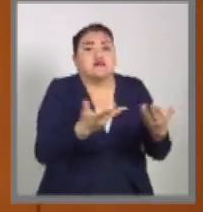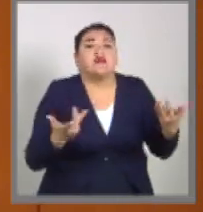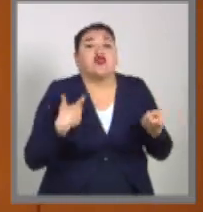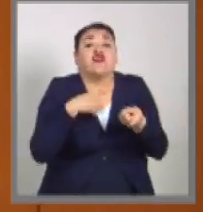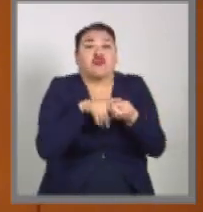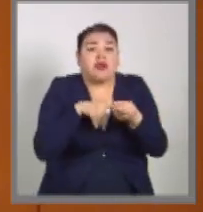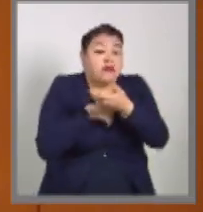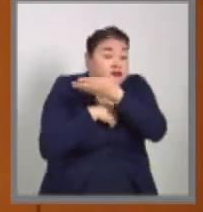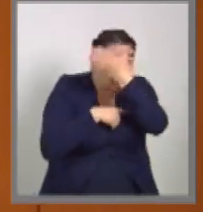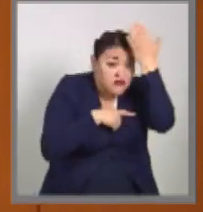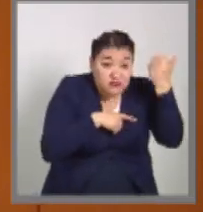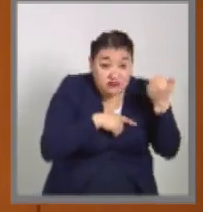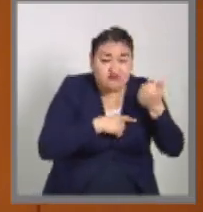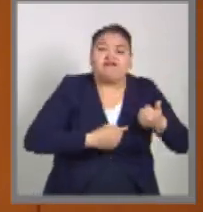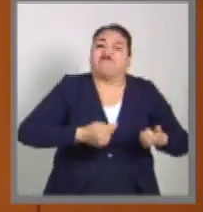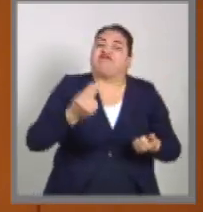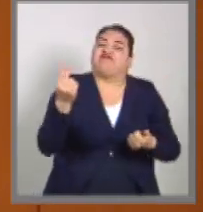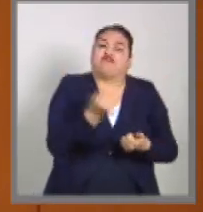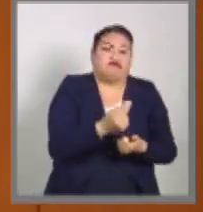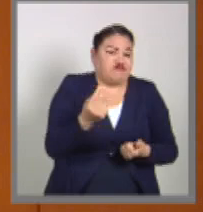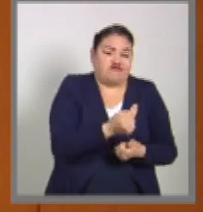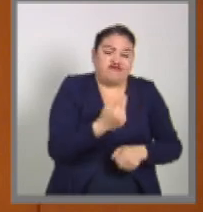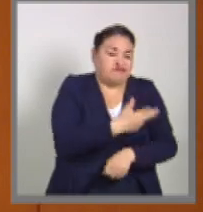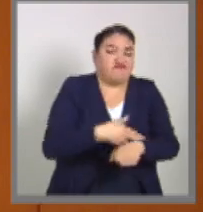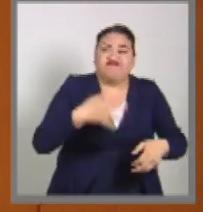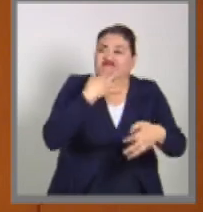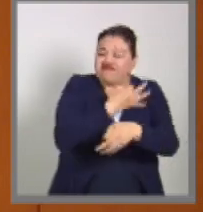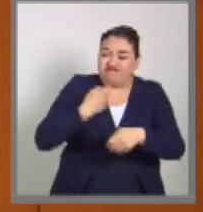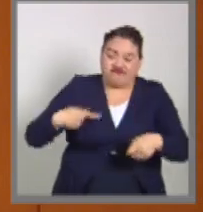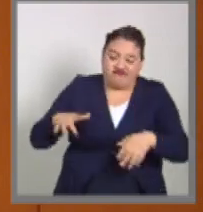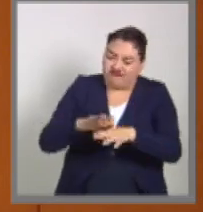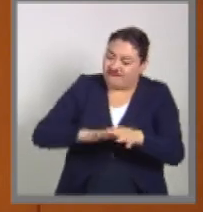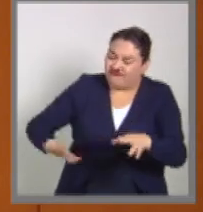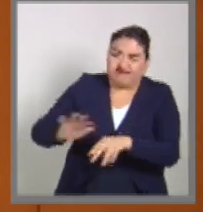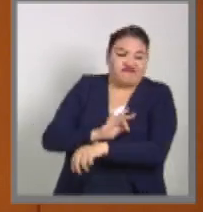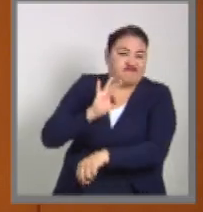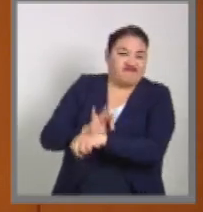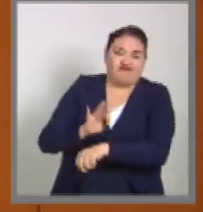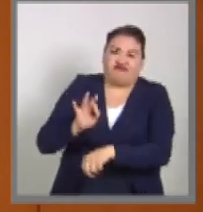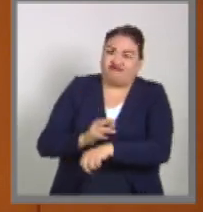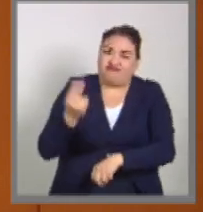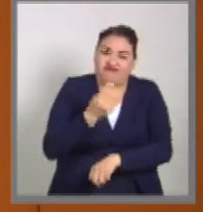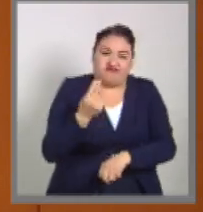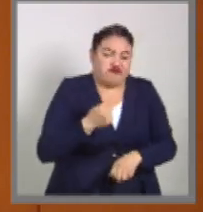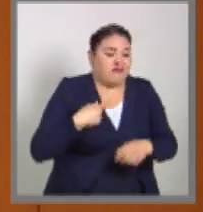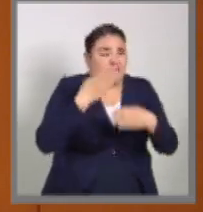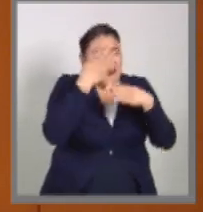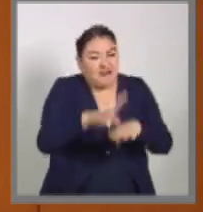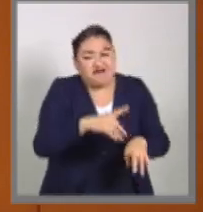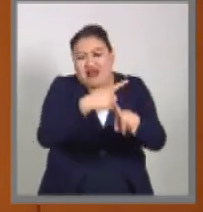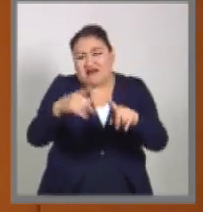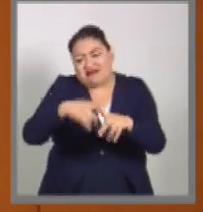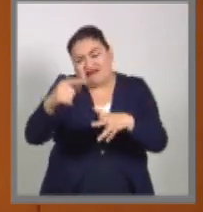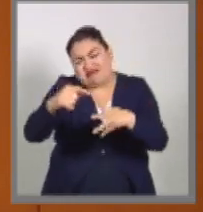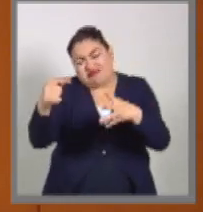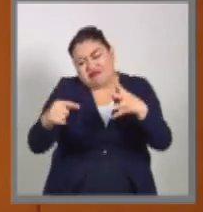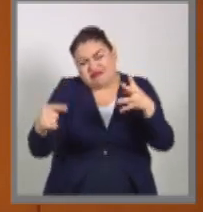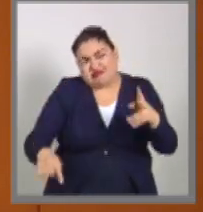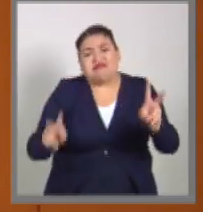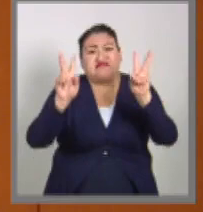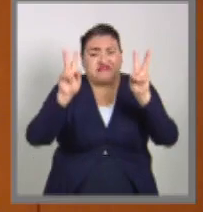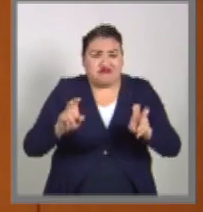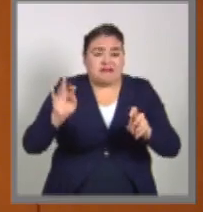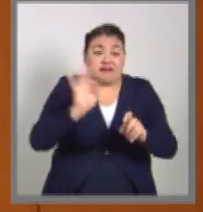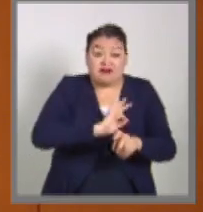paradero, necesitamos también que sean atendidos desde el sistema bancario, etcétera, etcétera, e inclusive